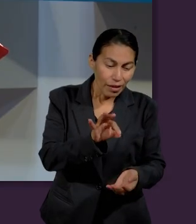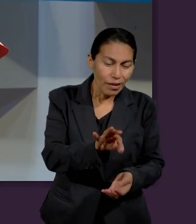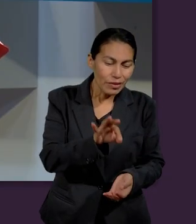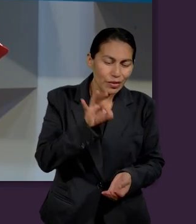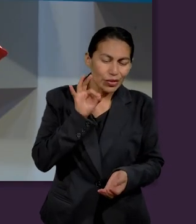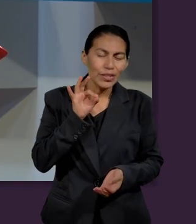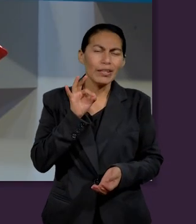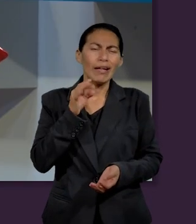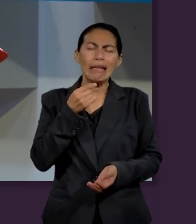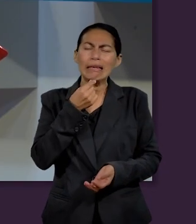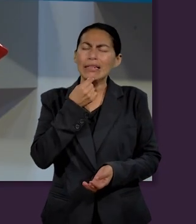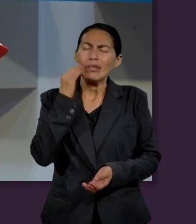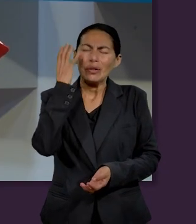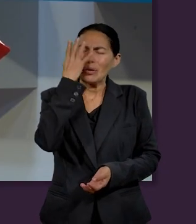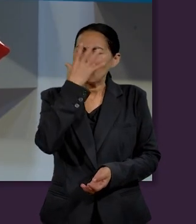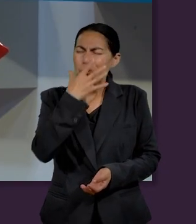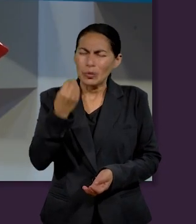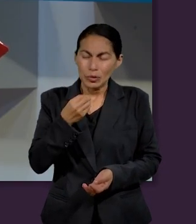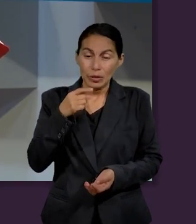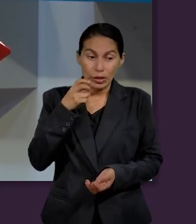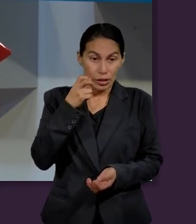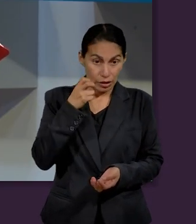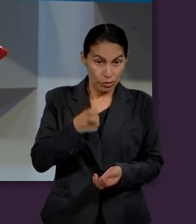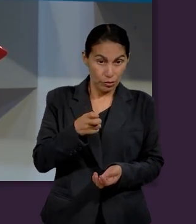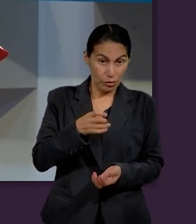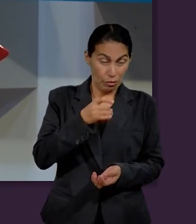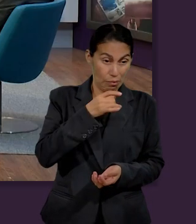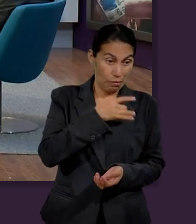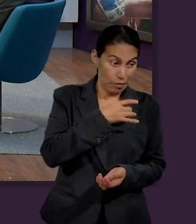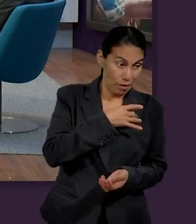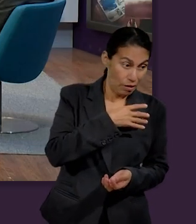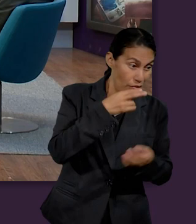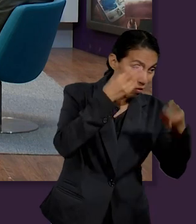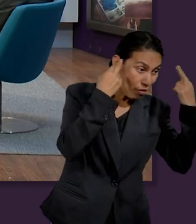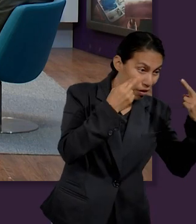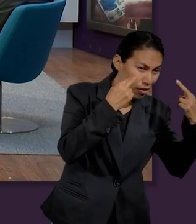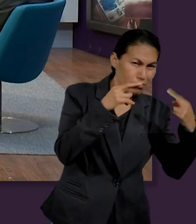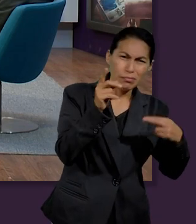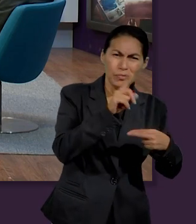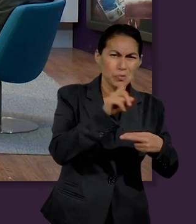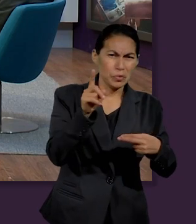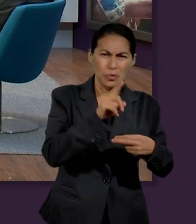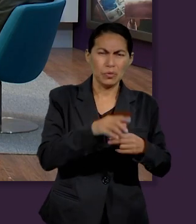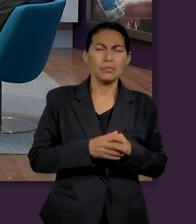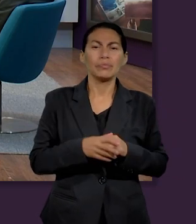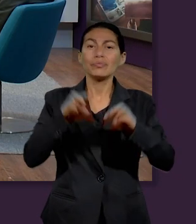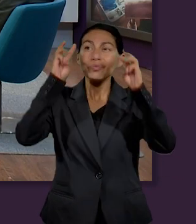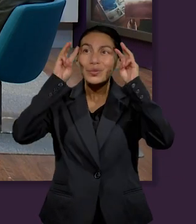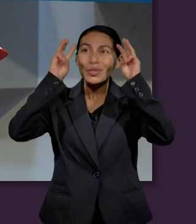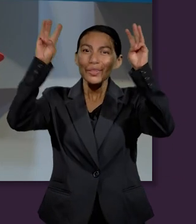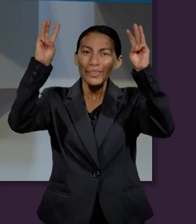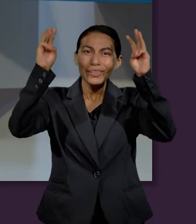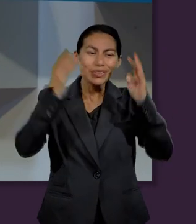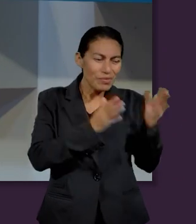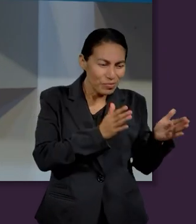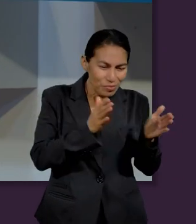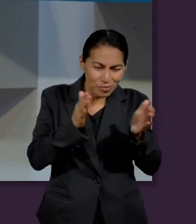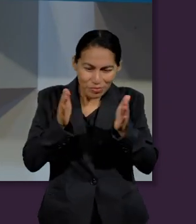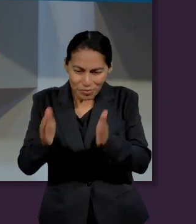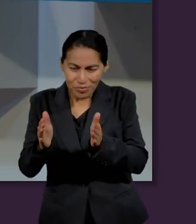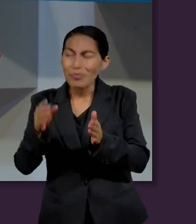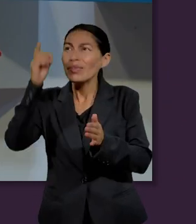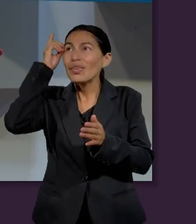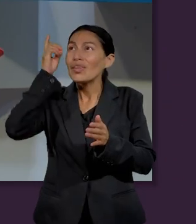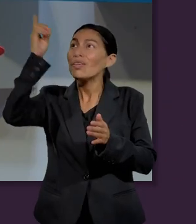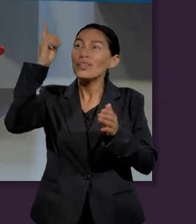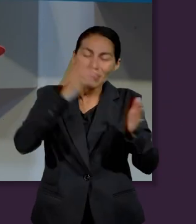niño hermoso y no temieron al decreto del rey ahí surge el personaje de Moisés con un plan que Dios tenía